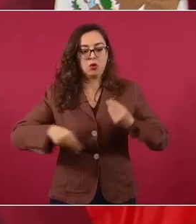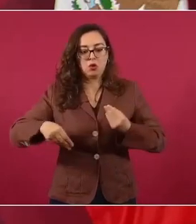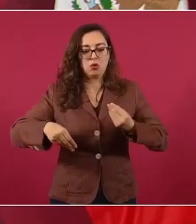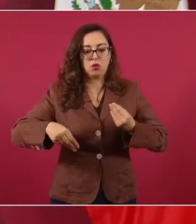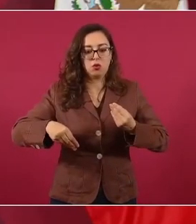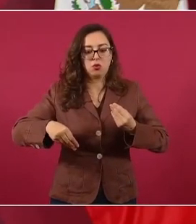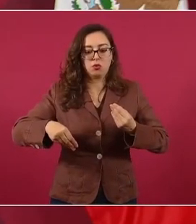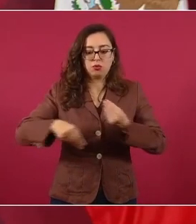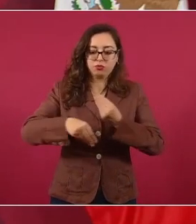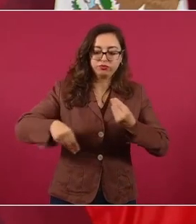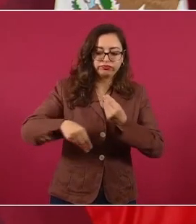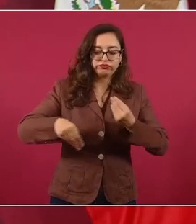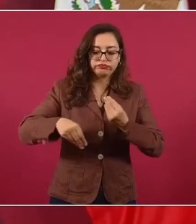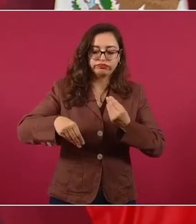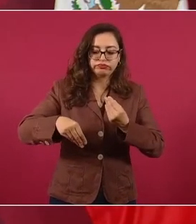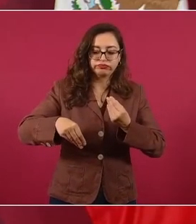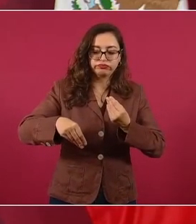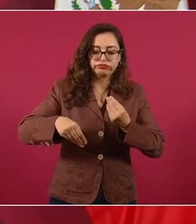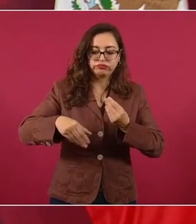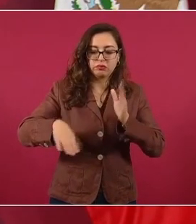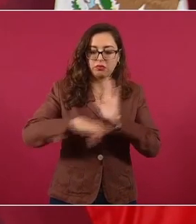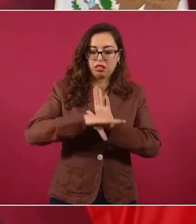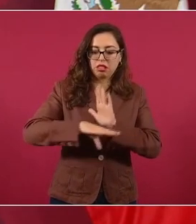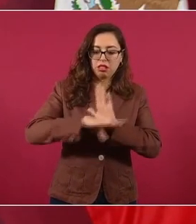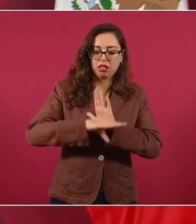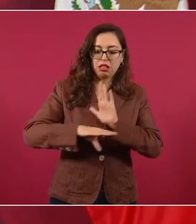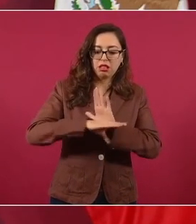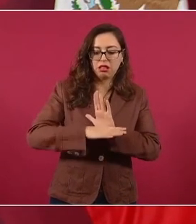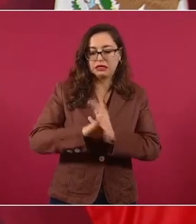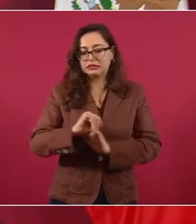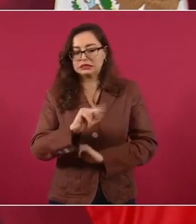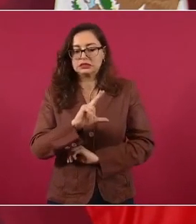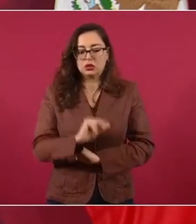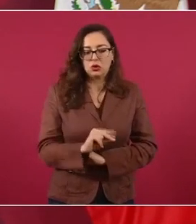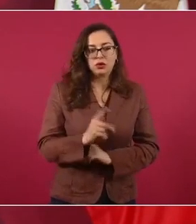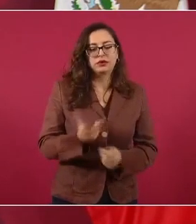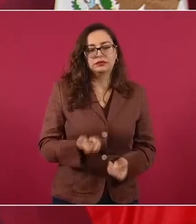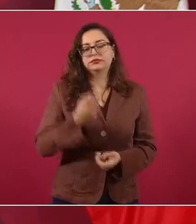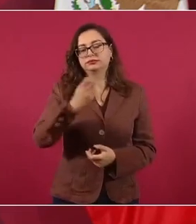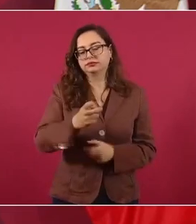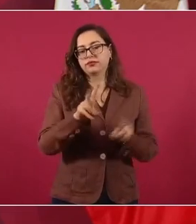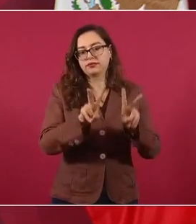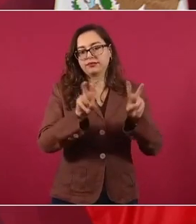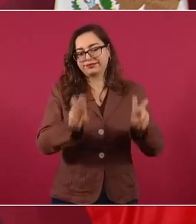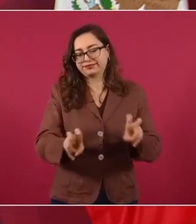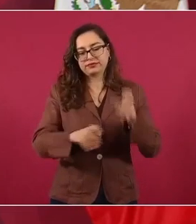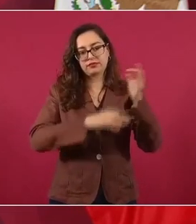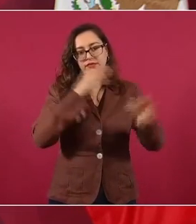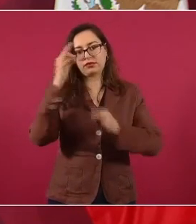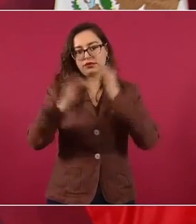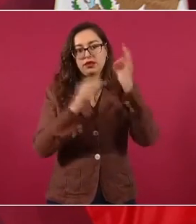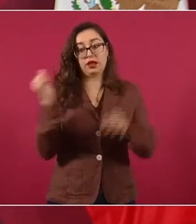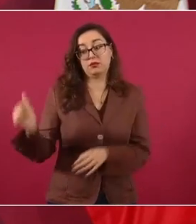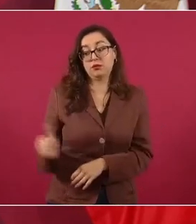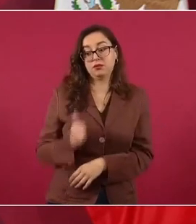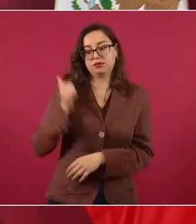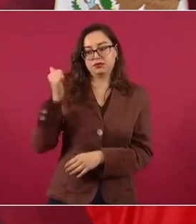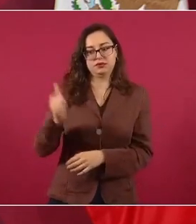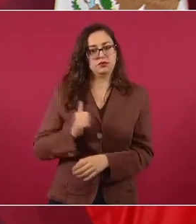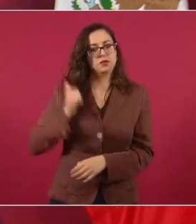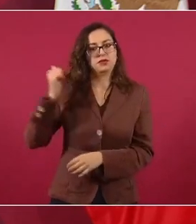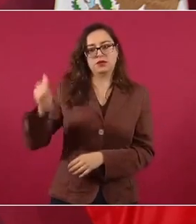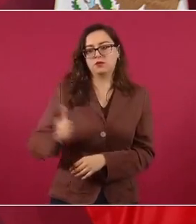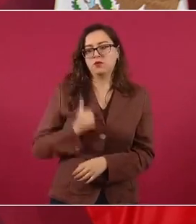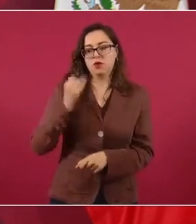y otros temas, todo